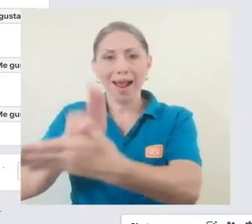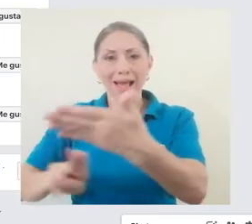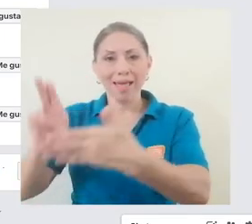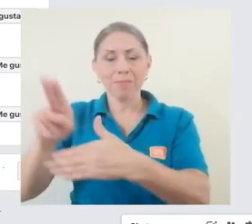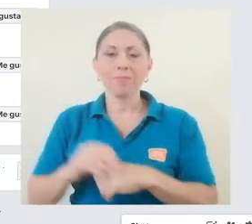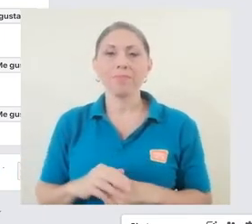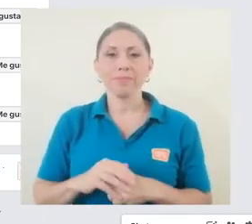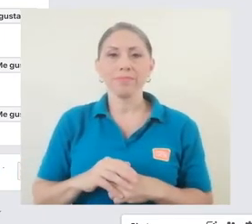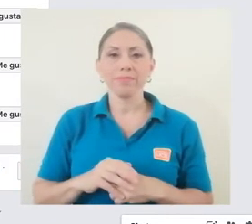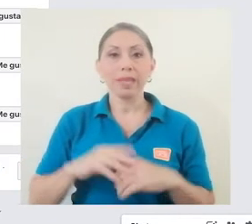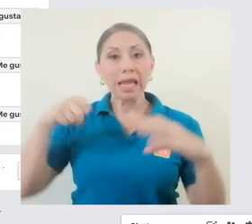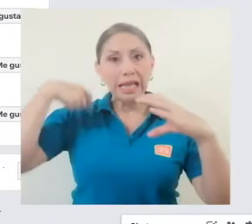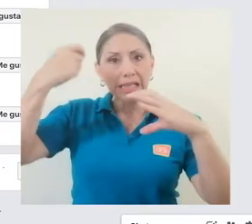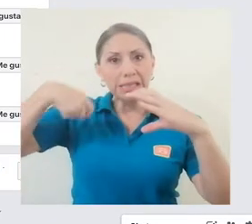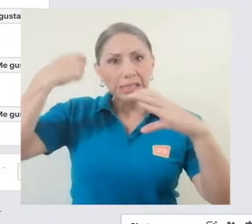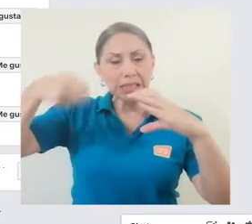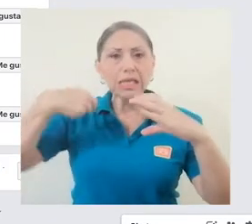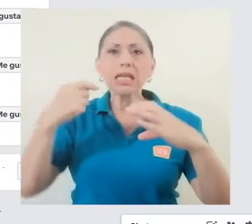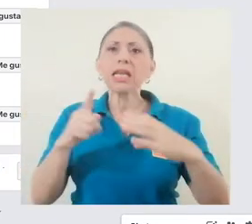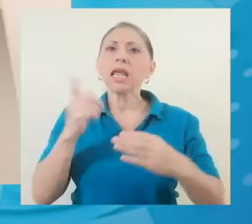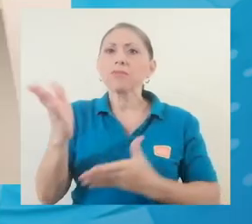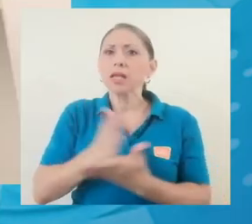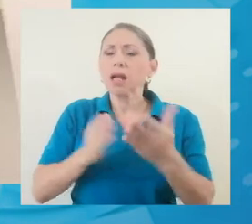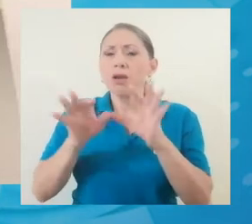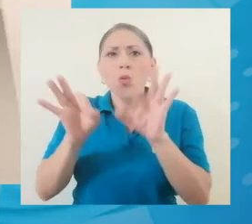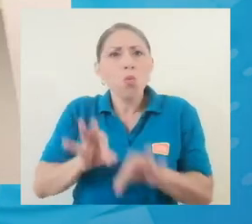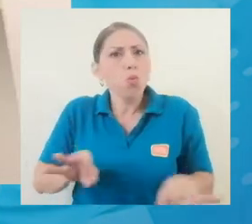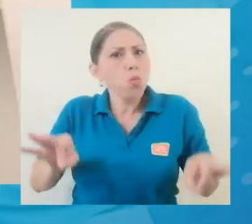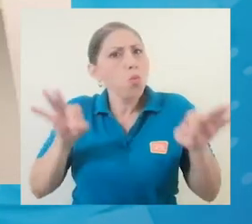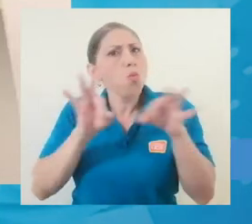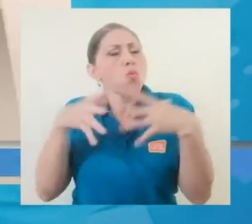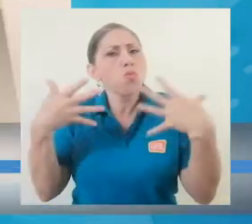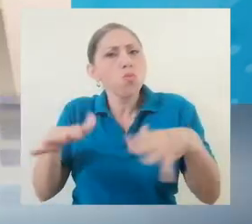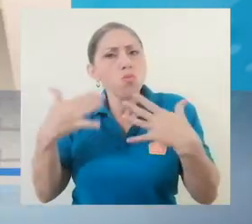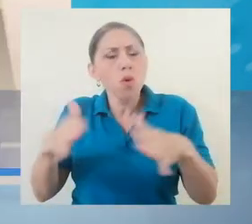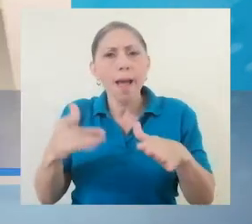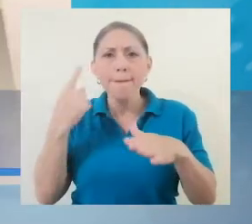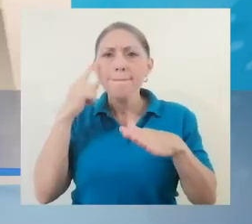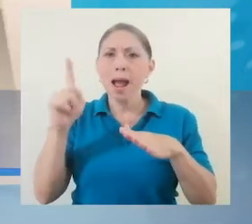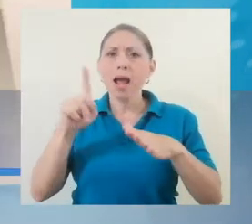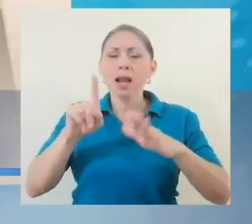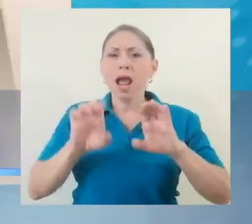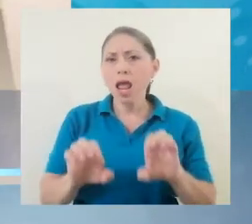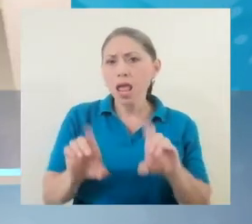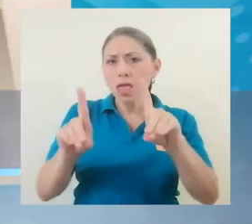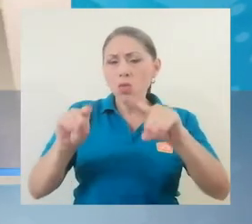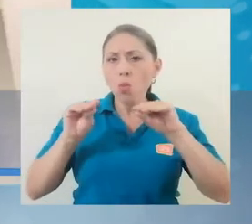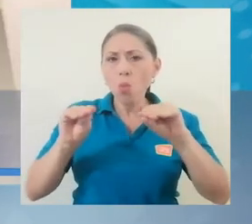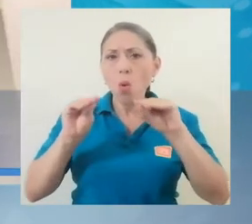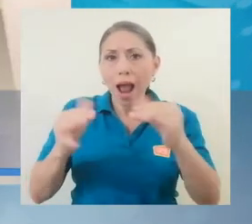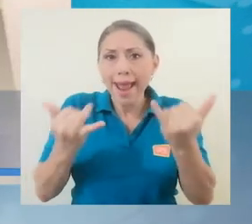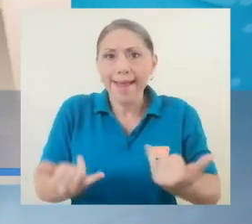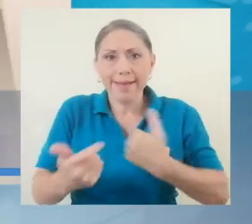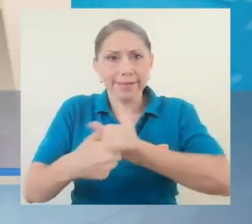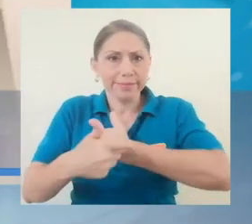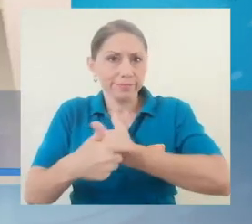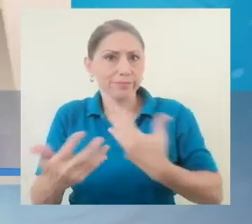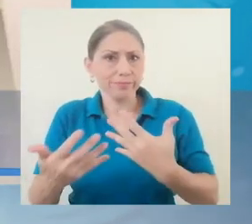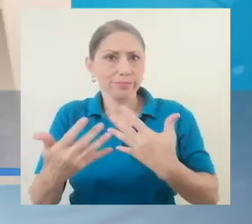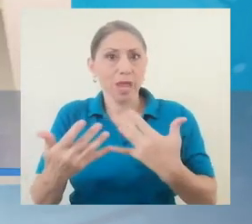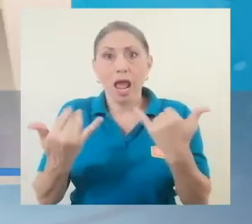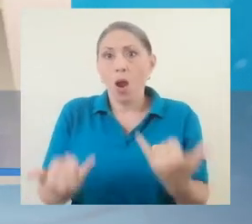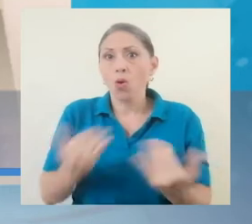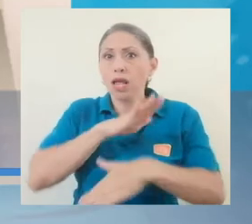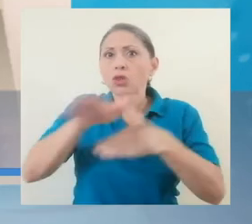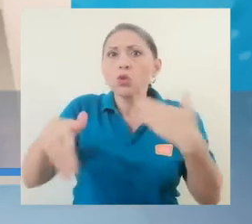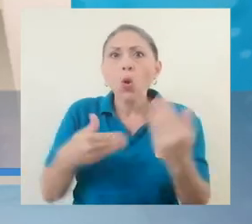El cine es una herramienta indiscutible para la educación en estos momentos que todo lo que se hace